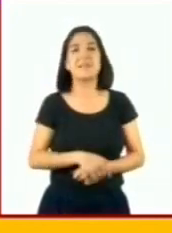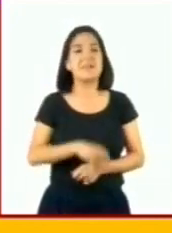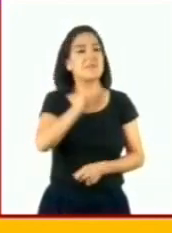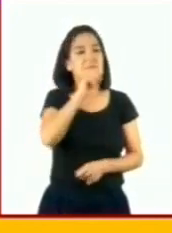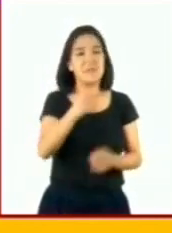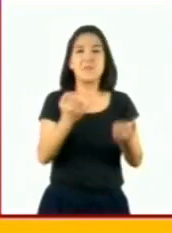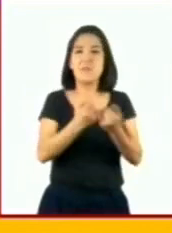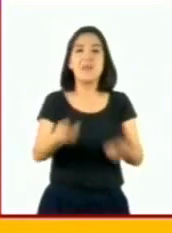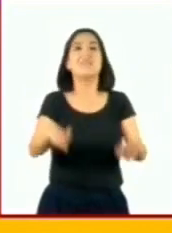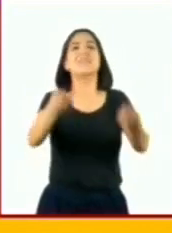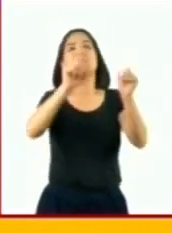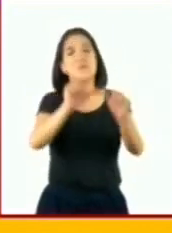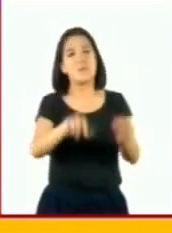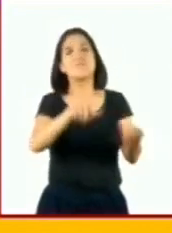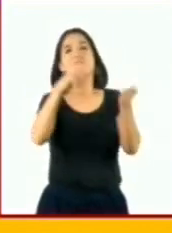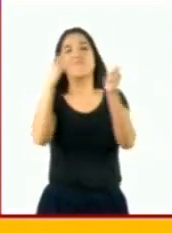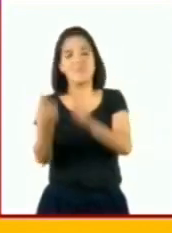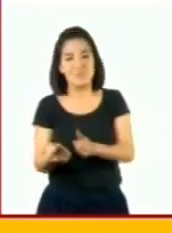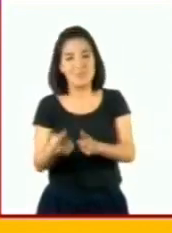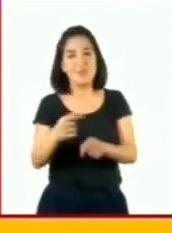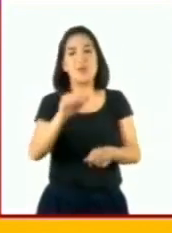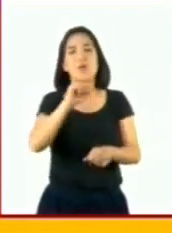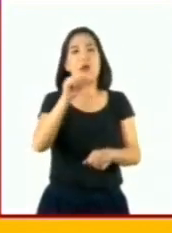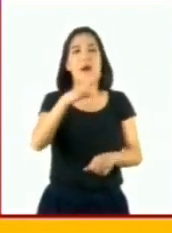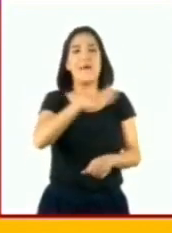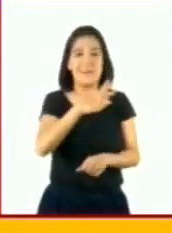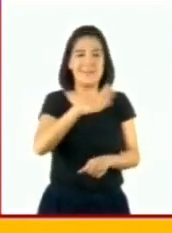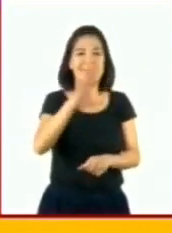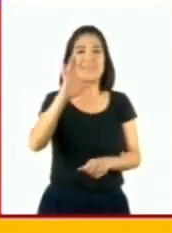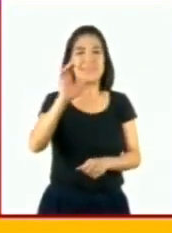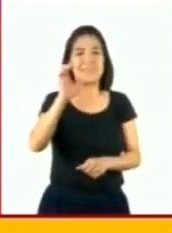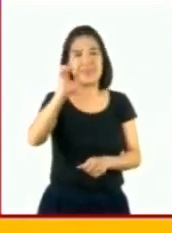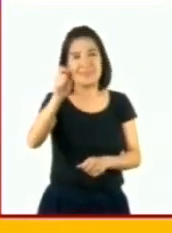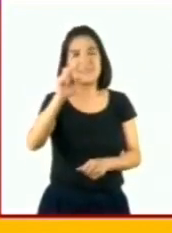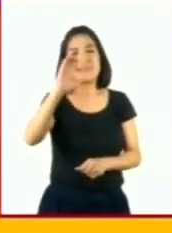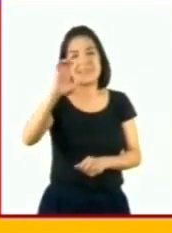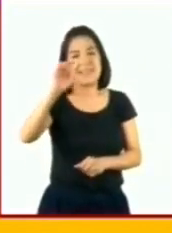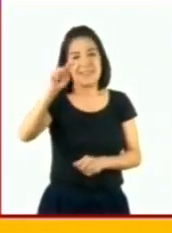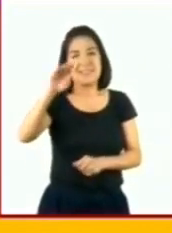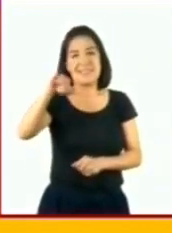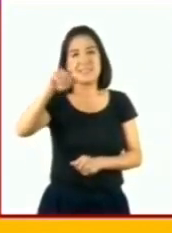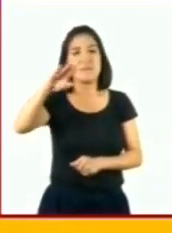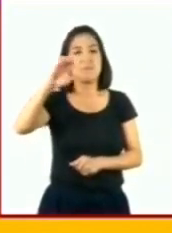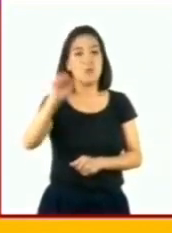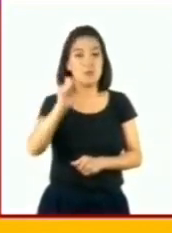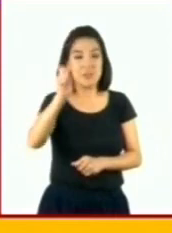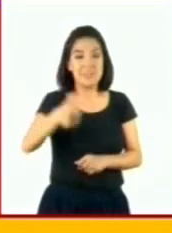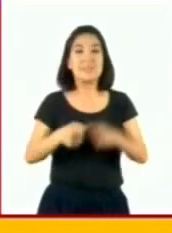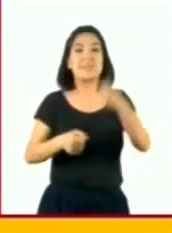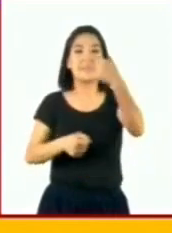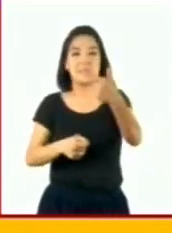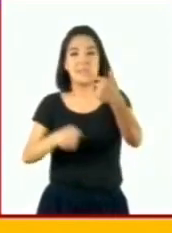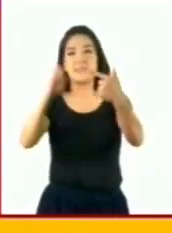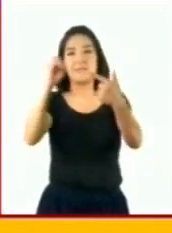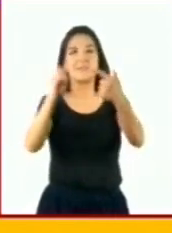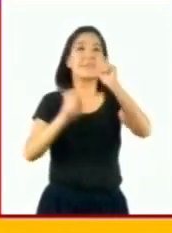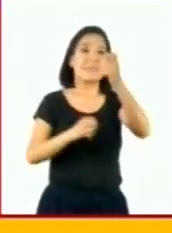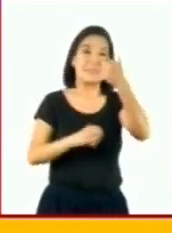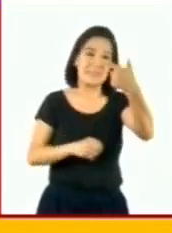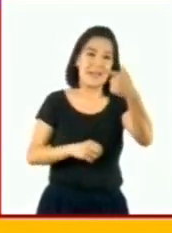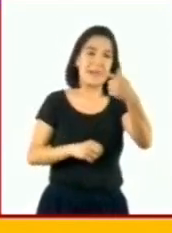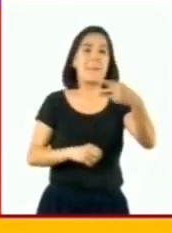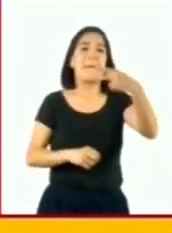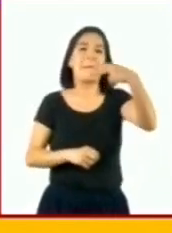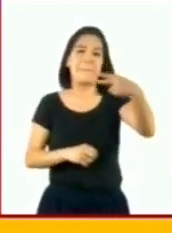continuamos con la misma comparación de los centésimos, donde 7 es mayor que 0, concluyendo